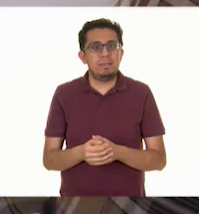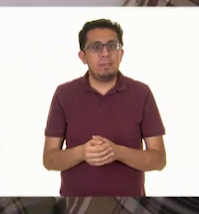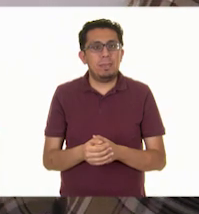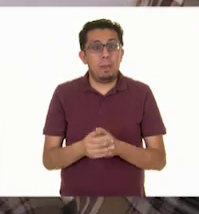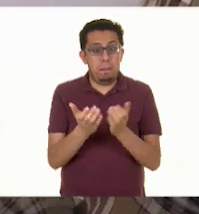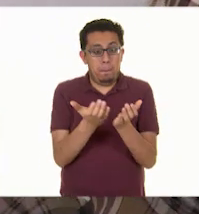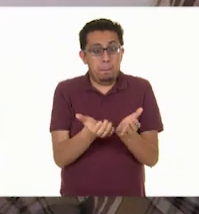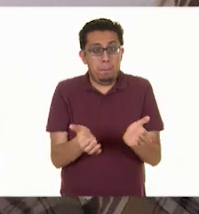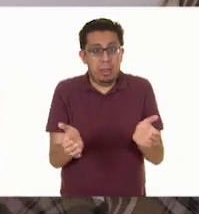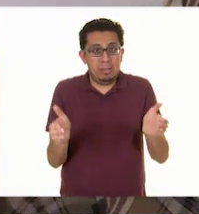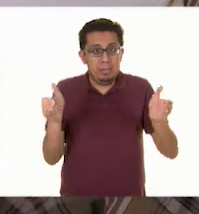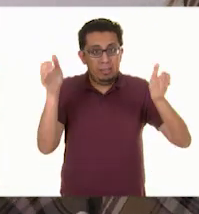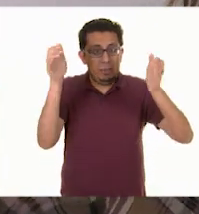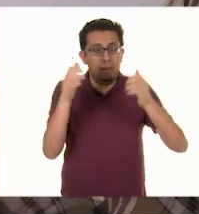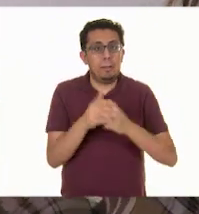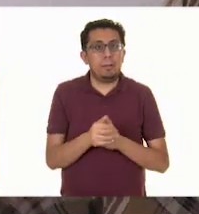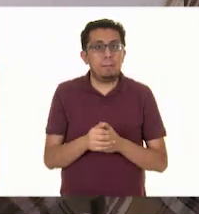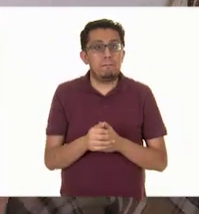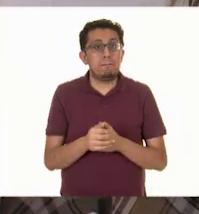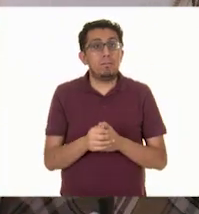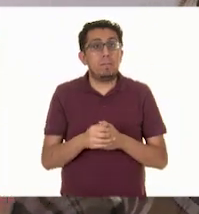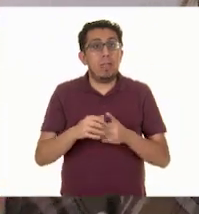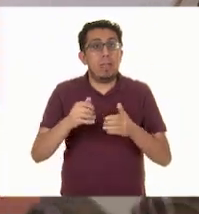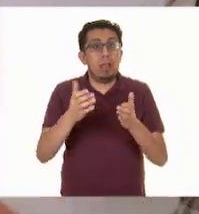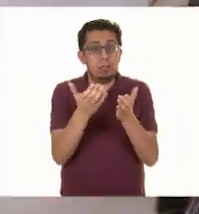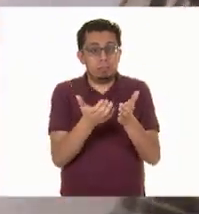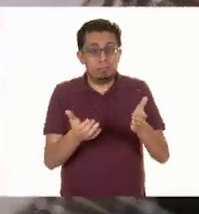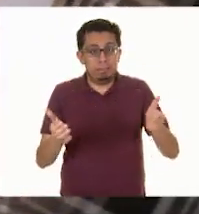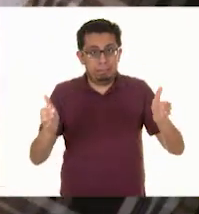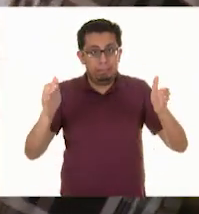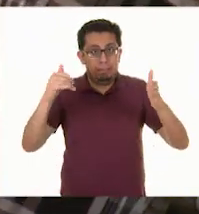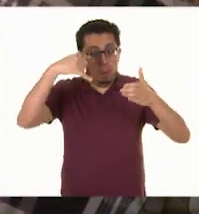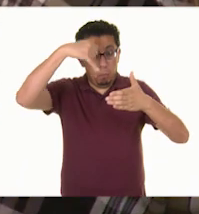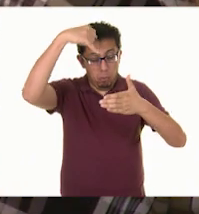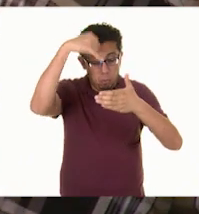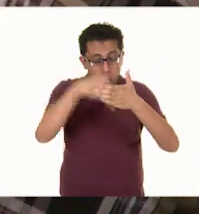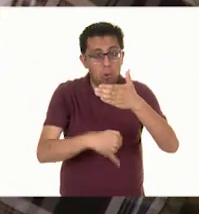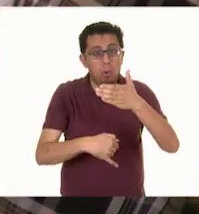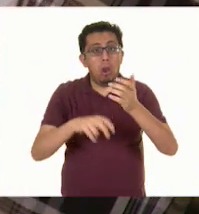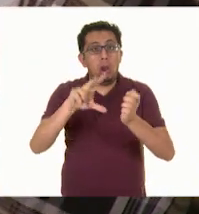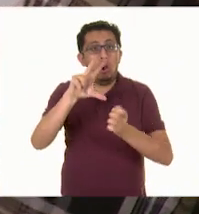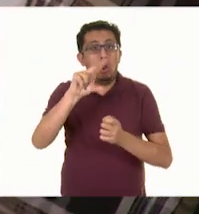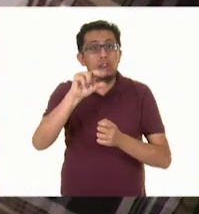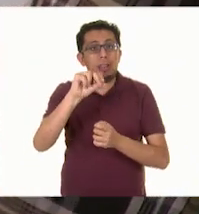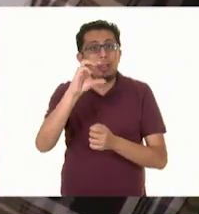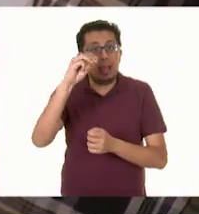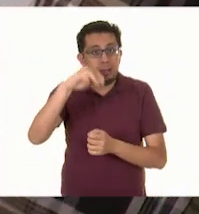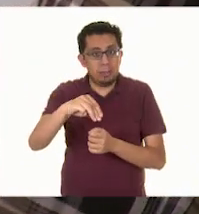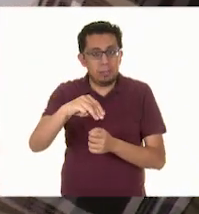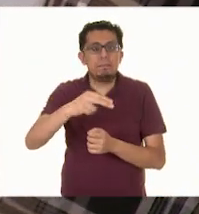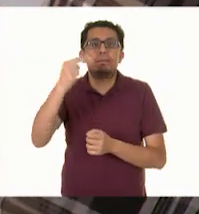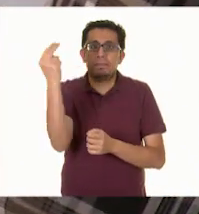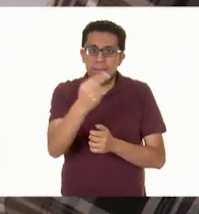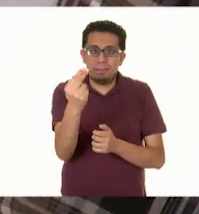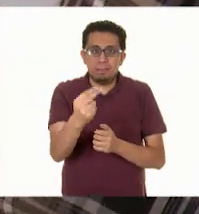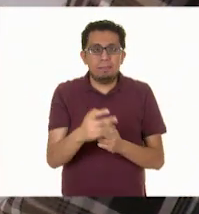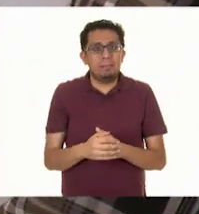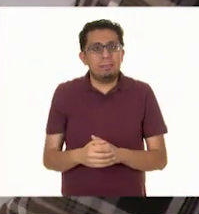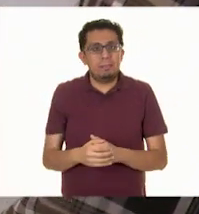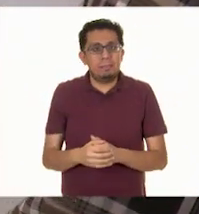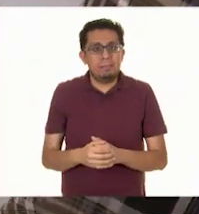Maceta de... Ochenta. Ochenta. Centímetros. Centímetros.